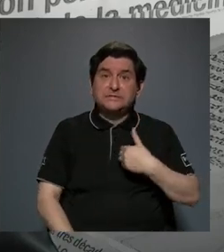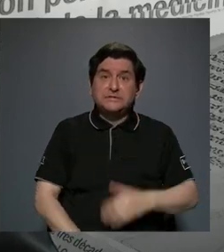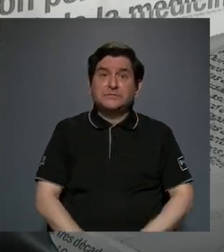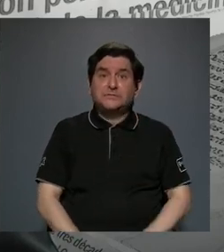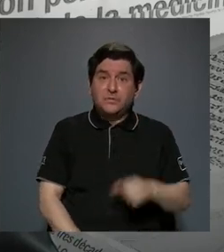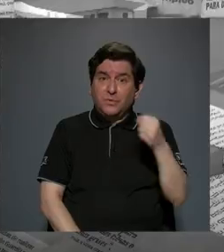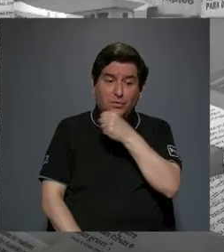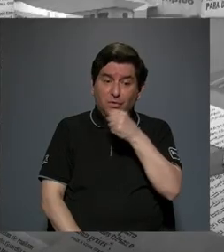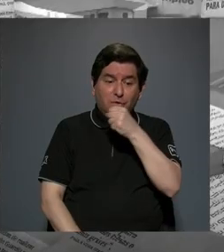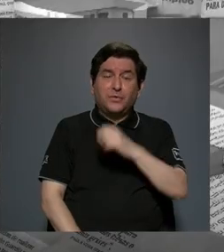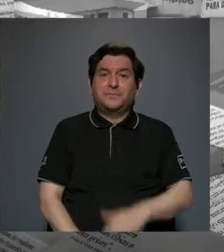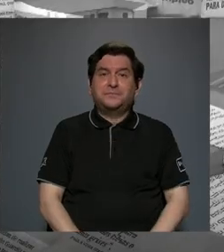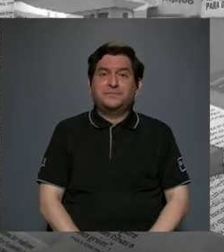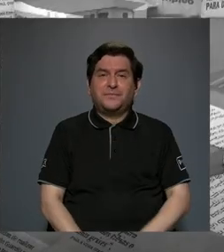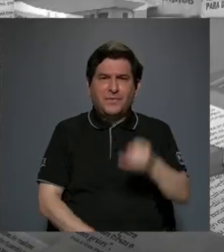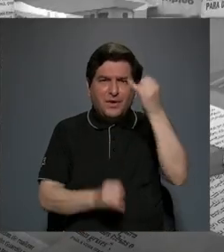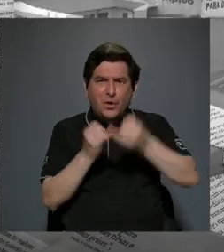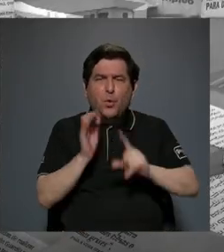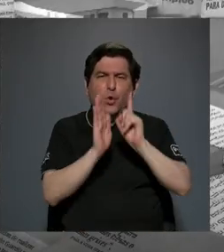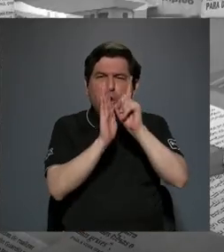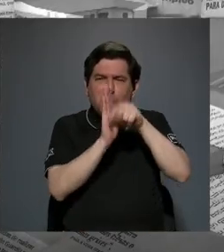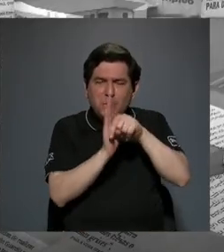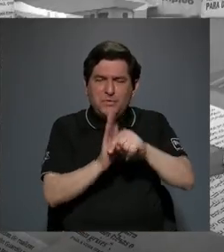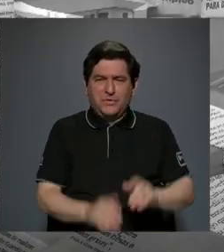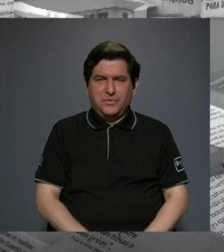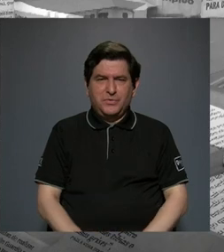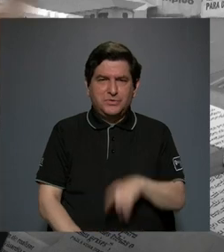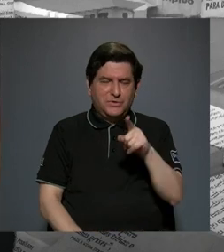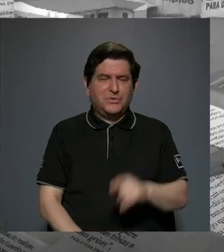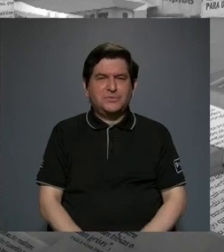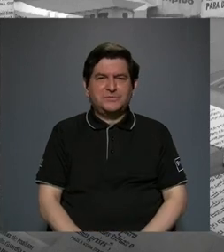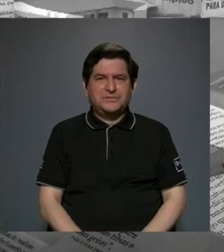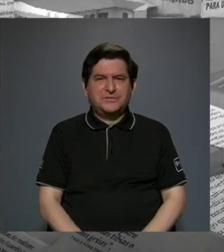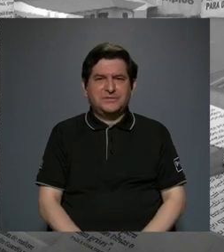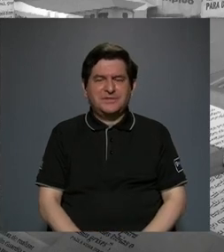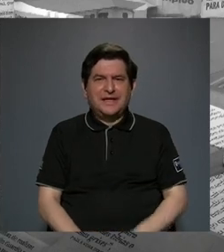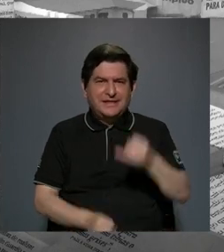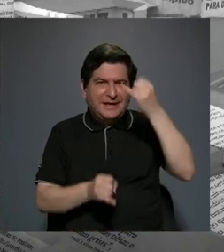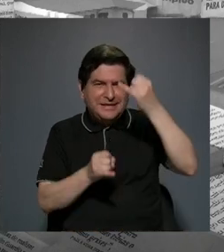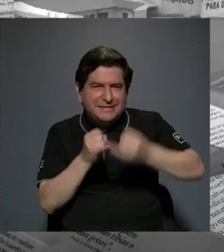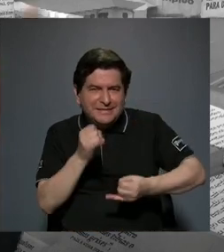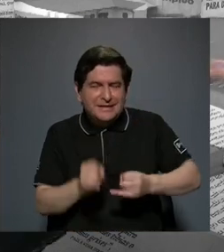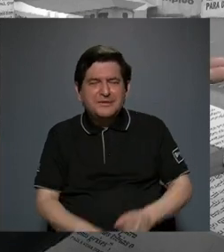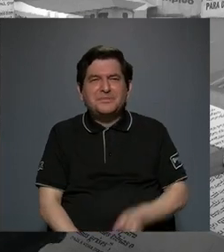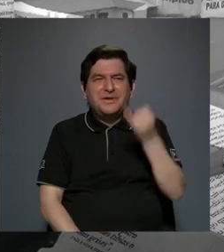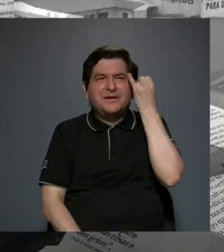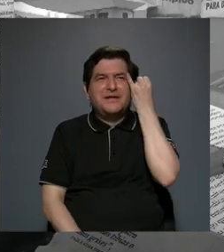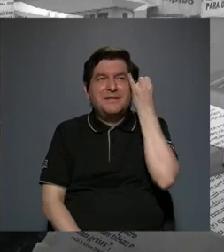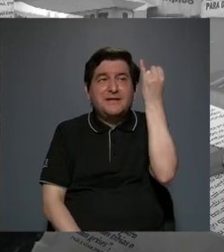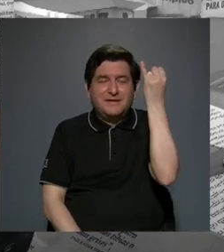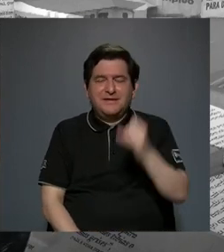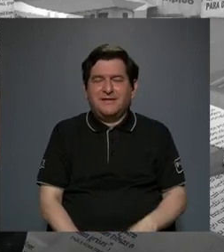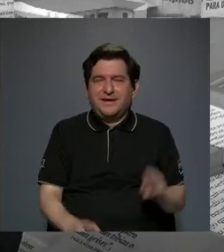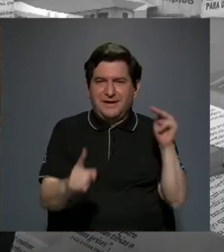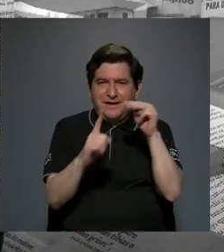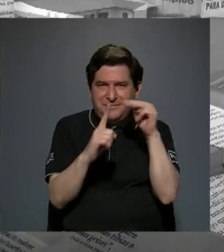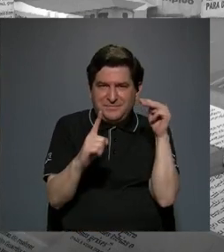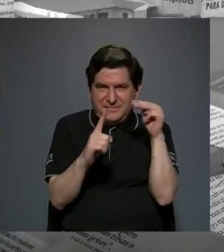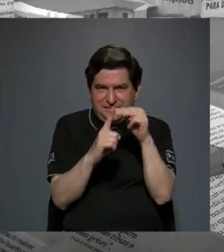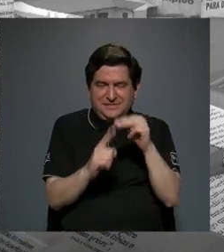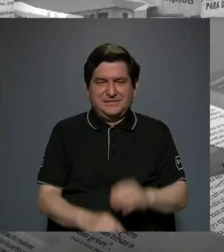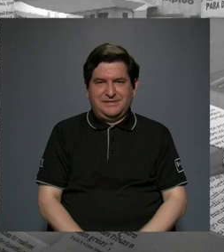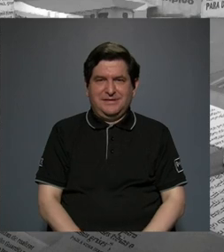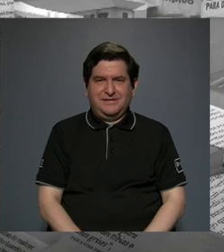le dejo el último minuto para que nos cierre de nos diga cualquier mensaje